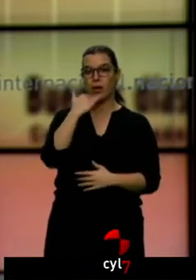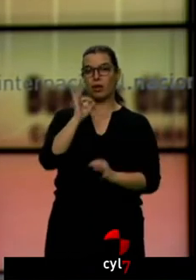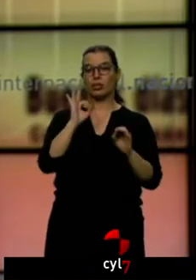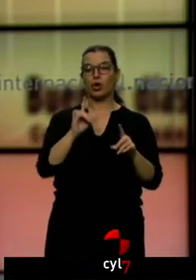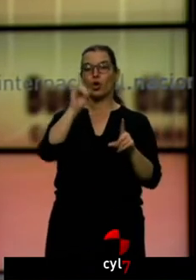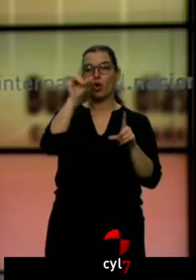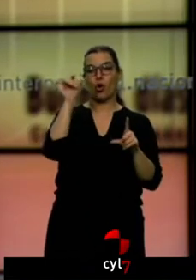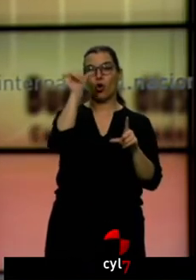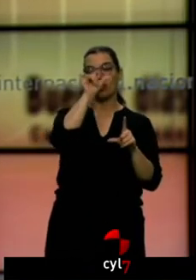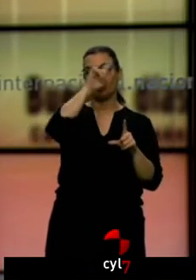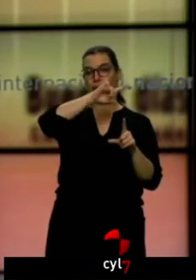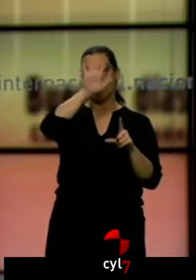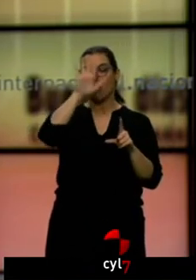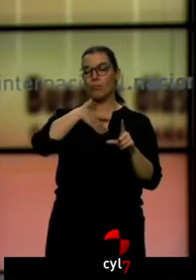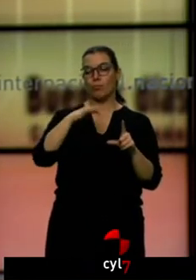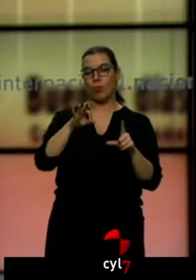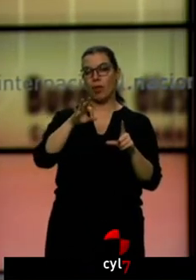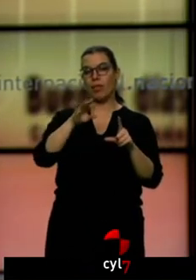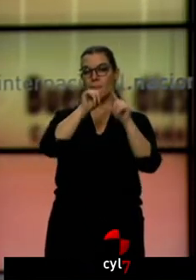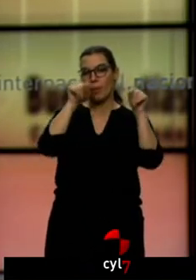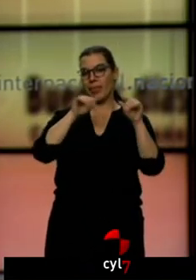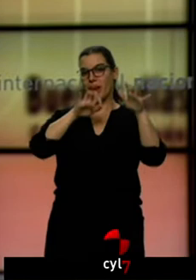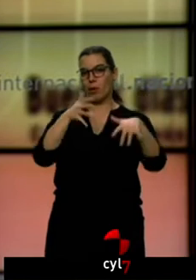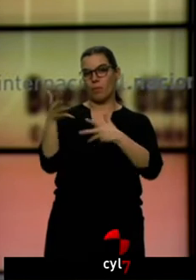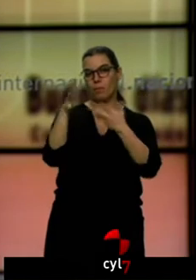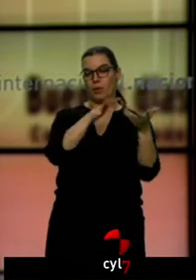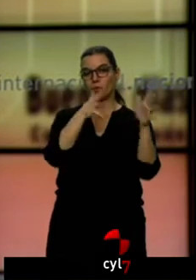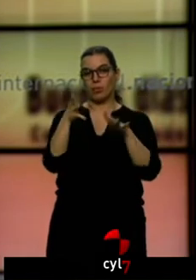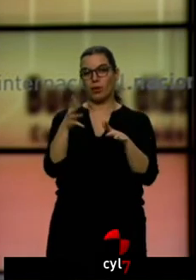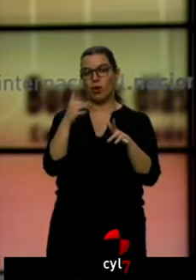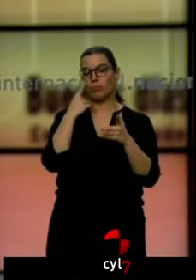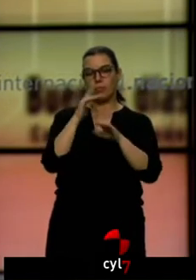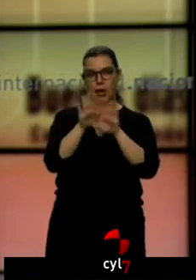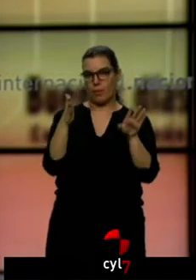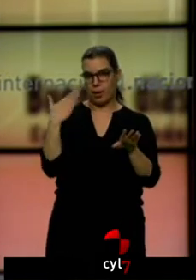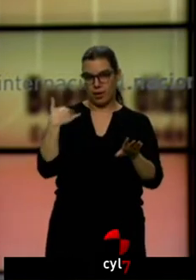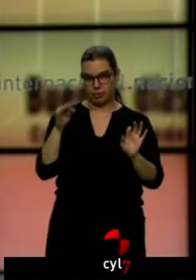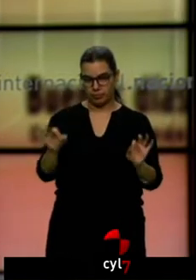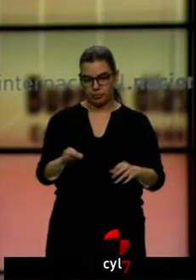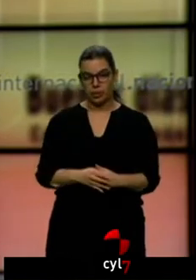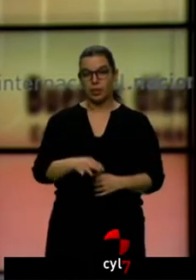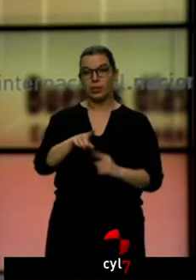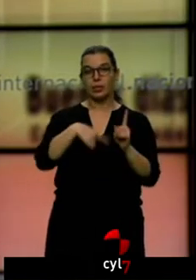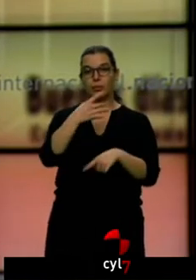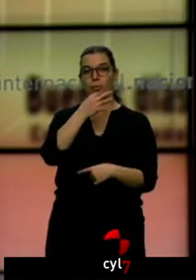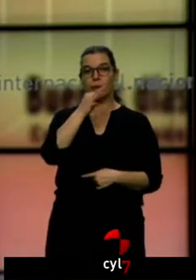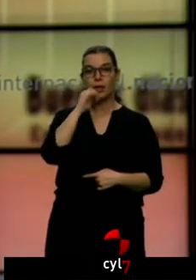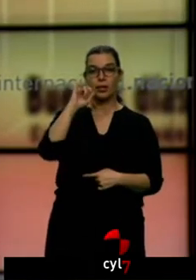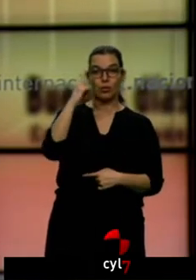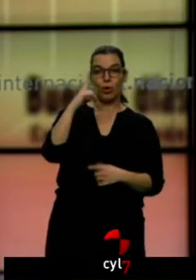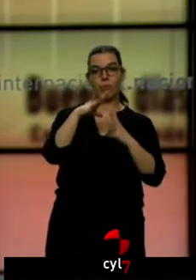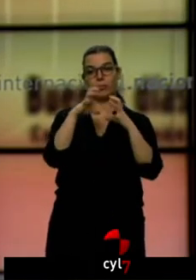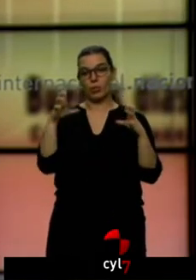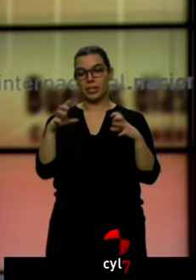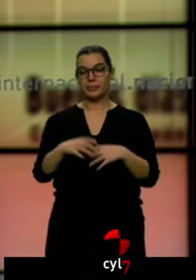noroeste que podrían registrarse por la provincia de León. Nada que ver, eso sí, con las de ayer. Por la tarde predominarán los soles y nubes.